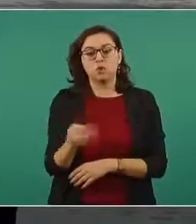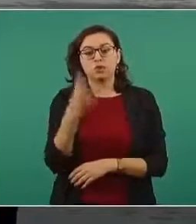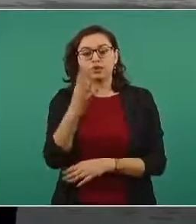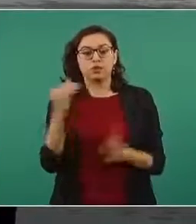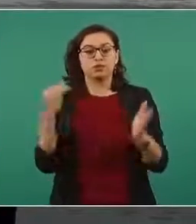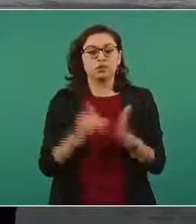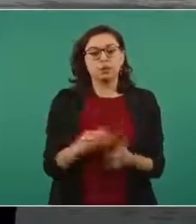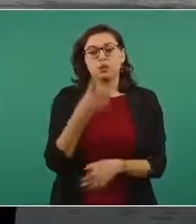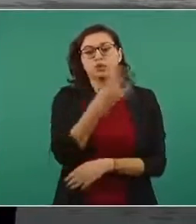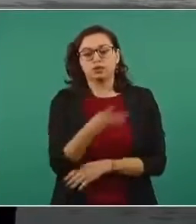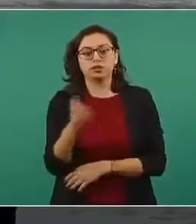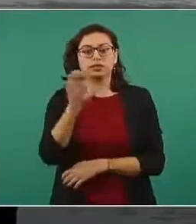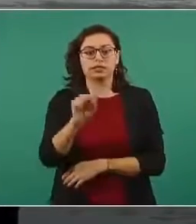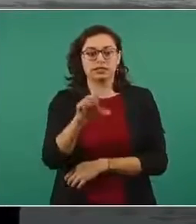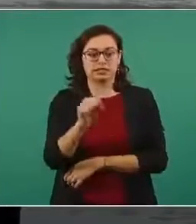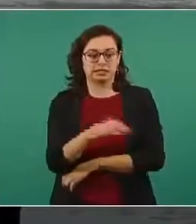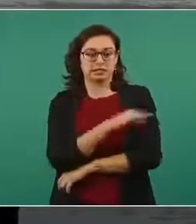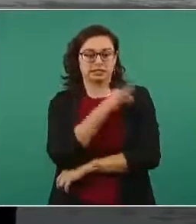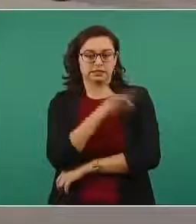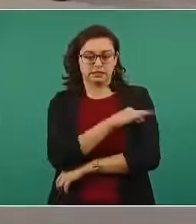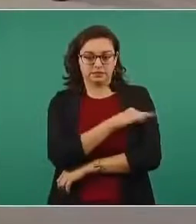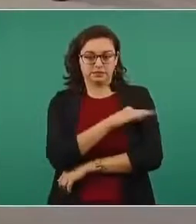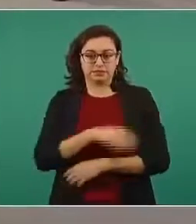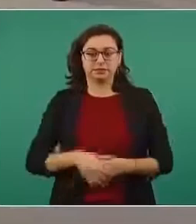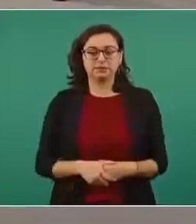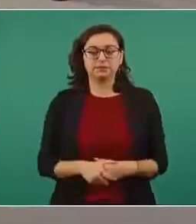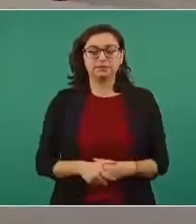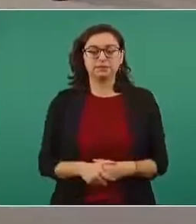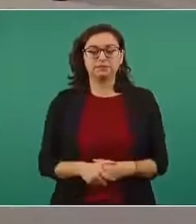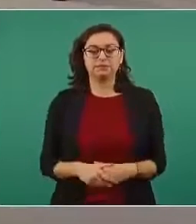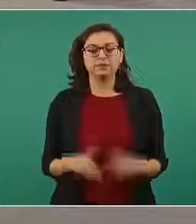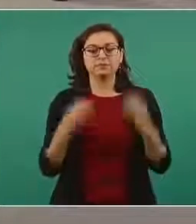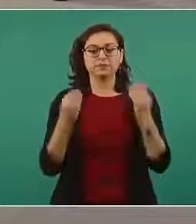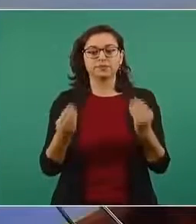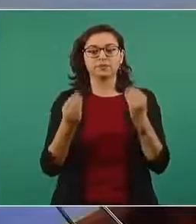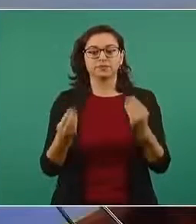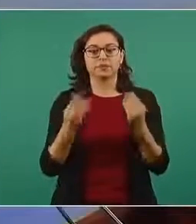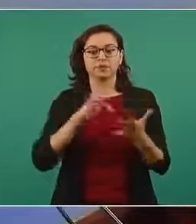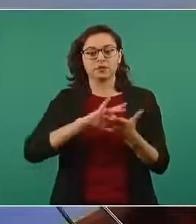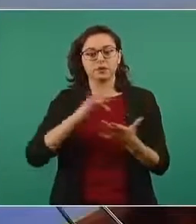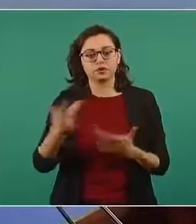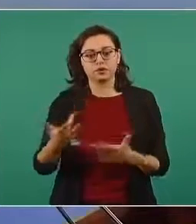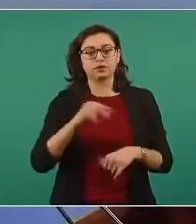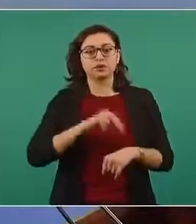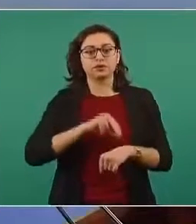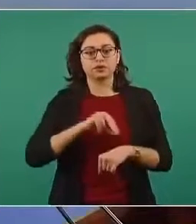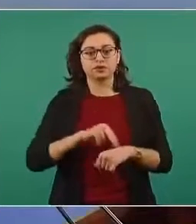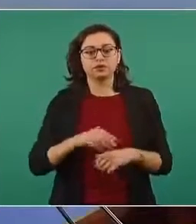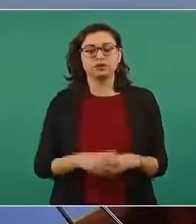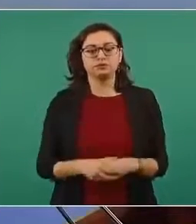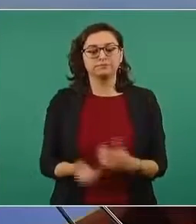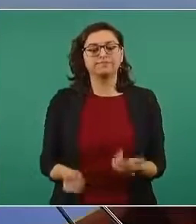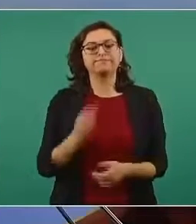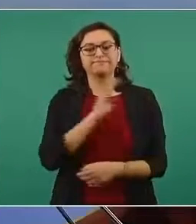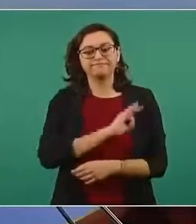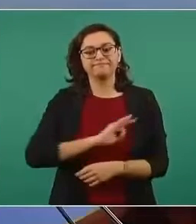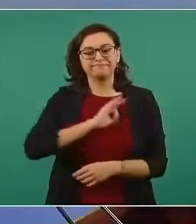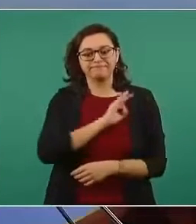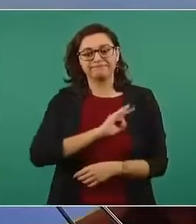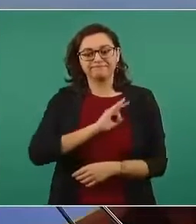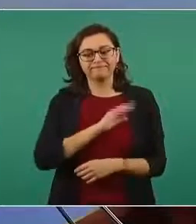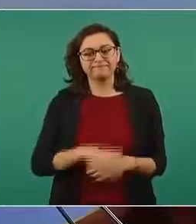.460 dosis, señor presidente. Muchas gracias, doctor. Muchas gracias y felicidades.